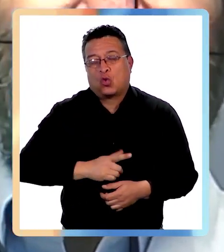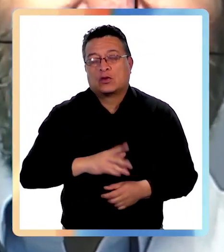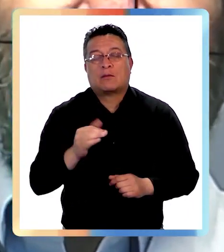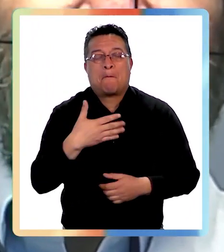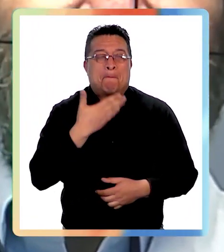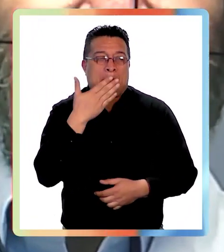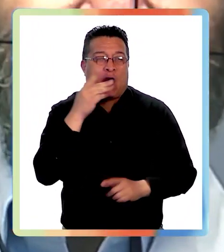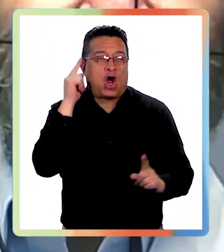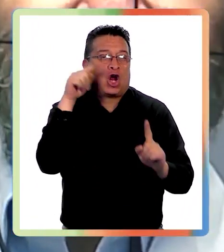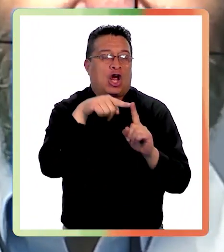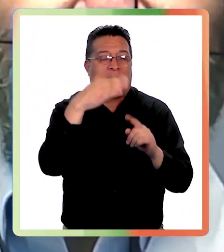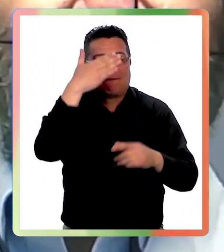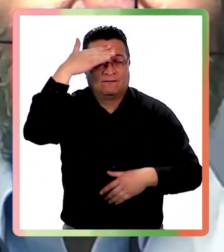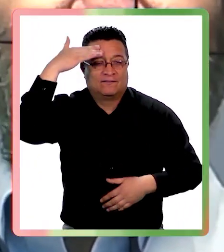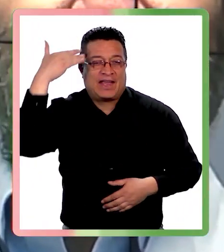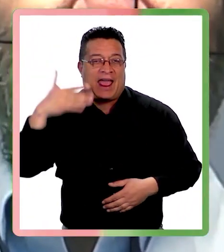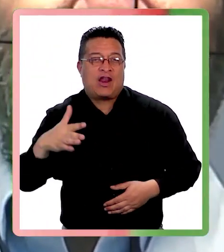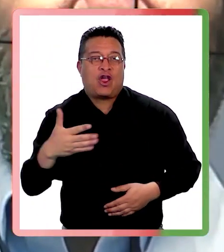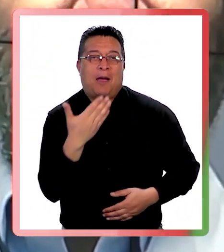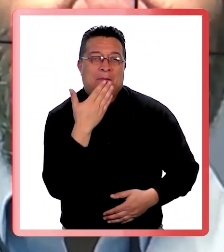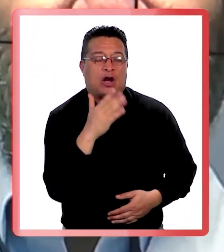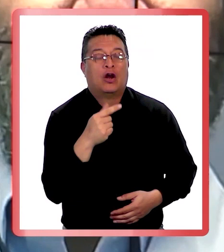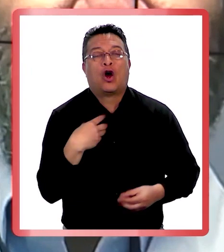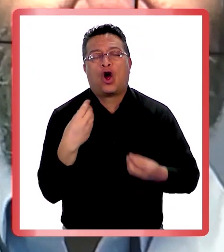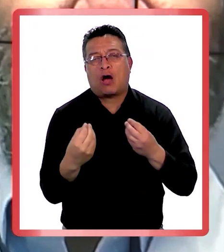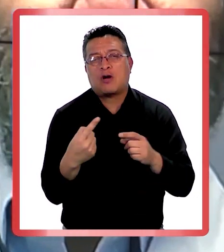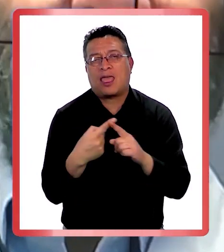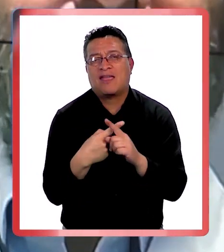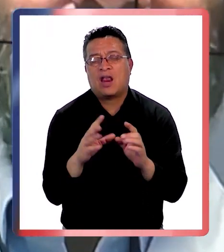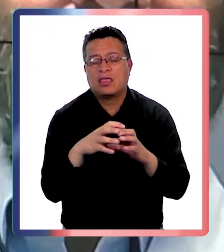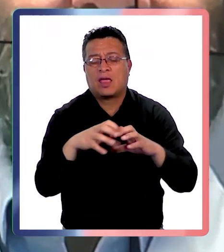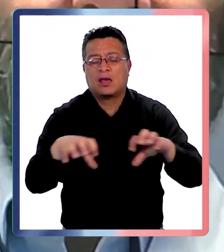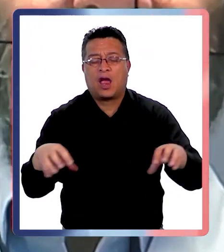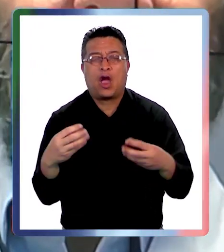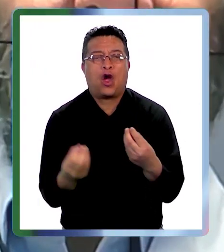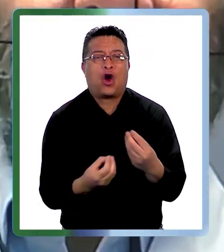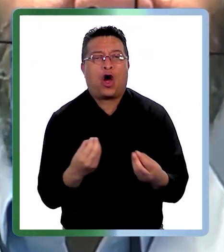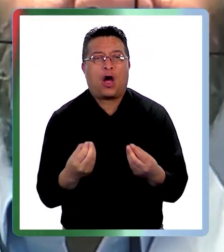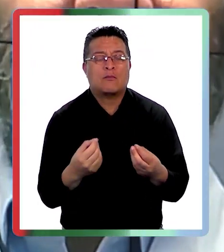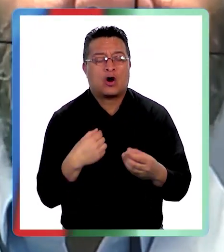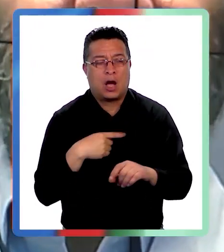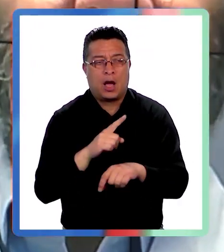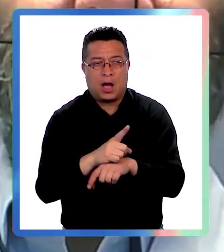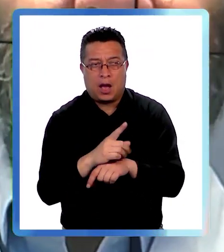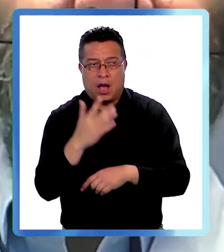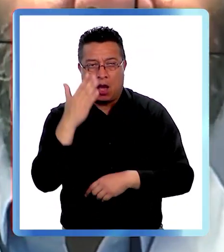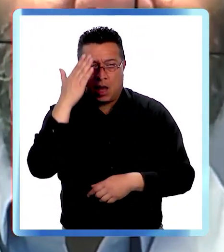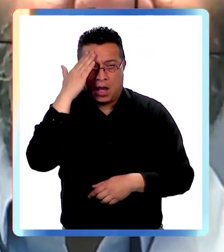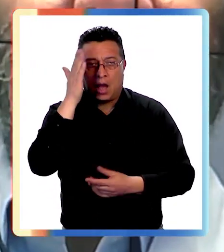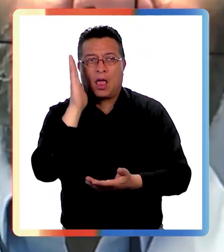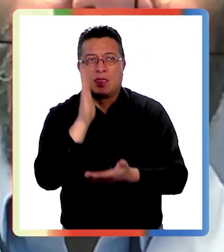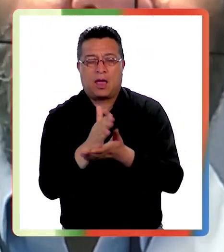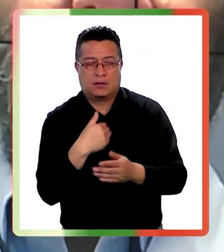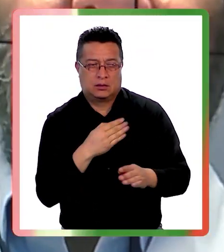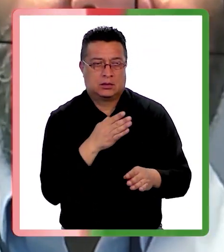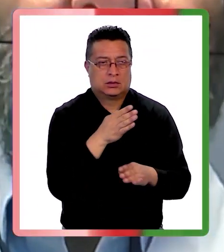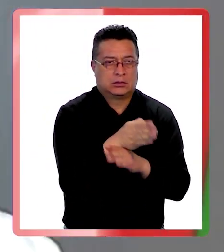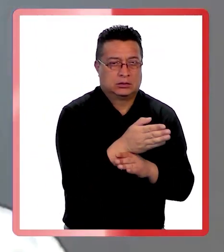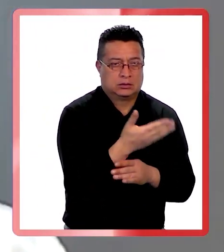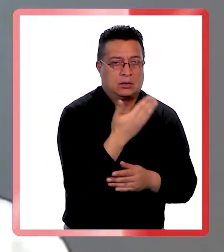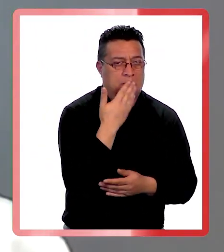preferimos el verano quizá? ¿Cómo podemos hacer esa distinción y ya de inmediato empezar a consultar con un especialista?